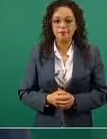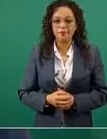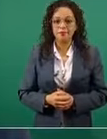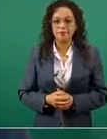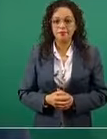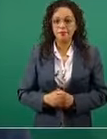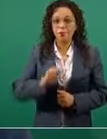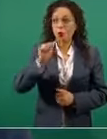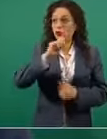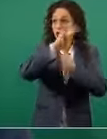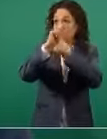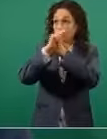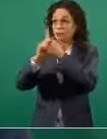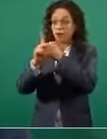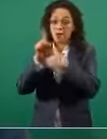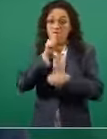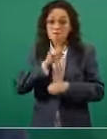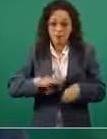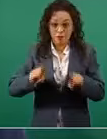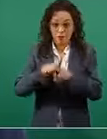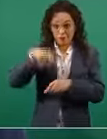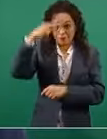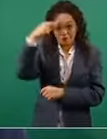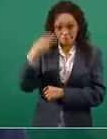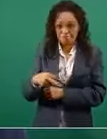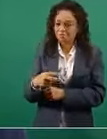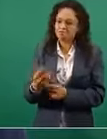otros países y quedaron endeudados.